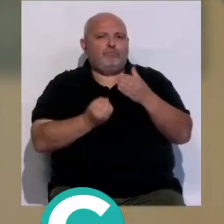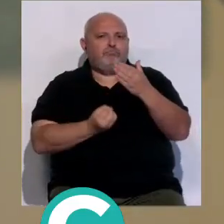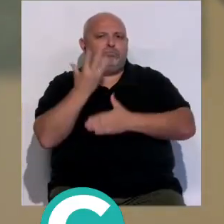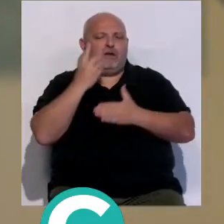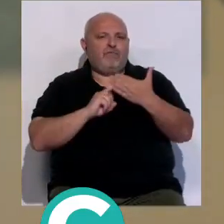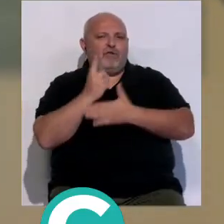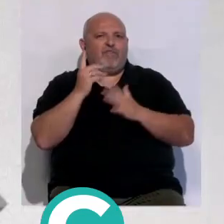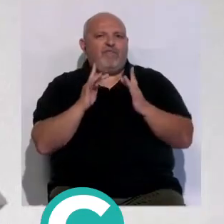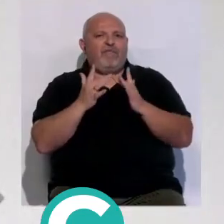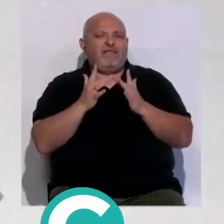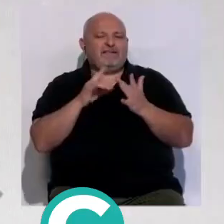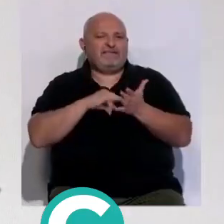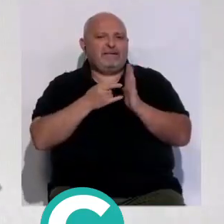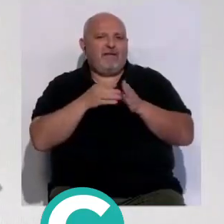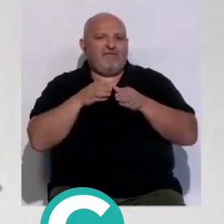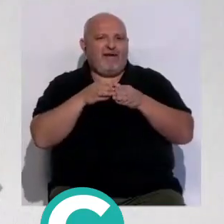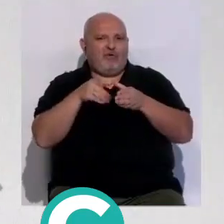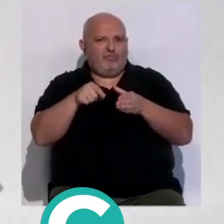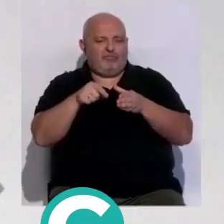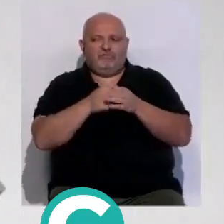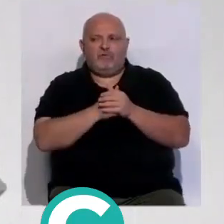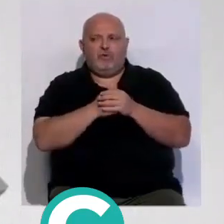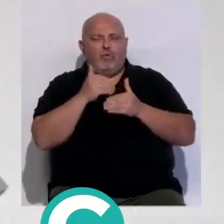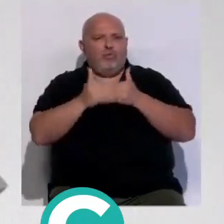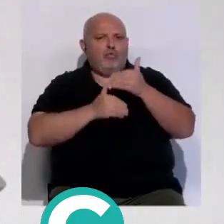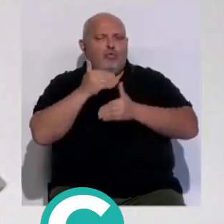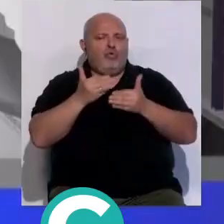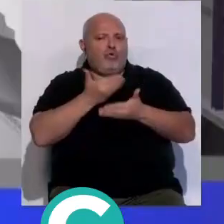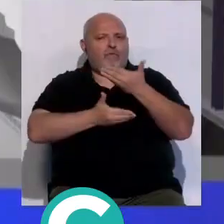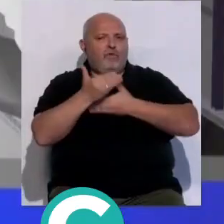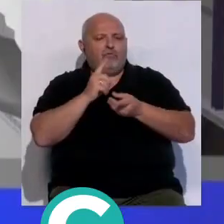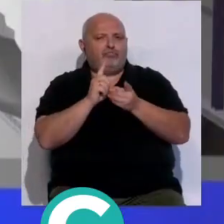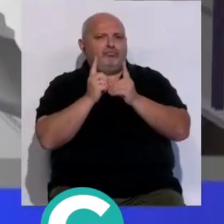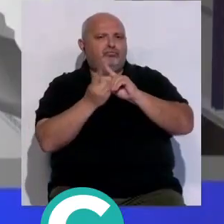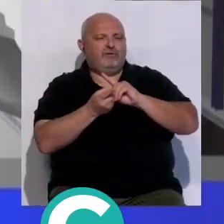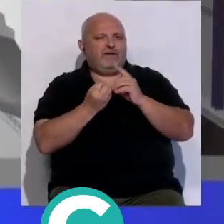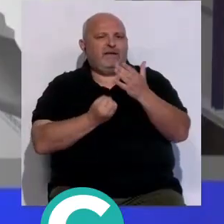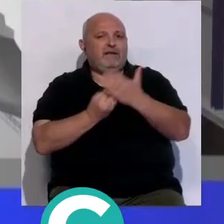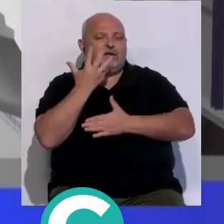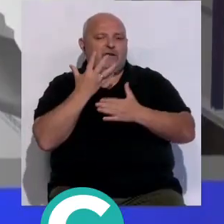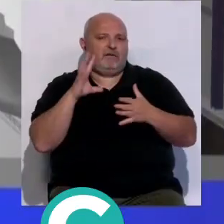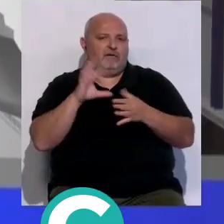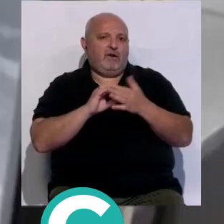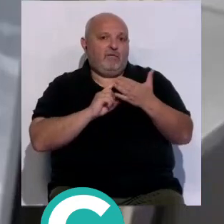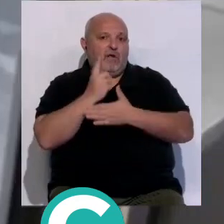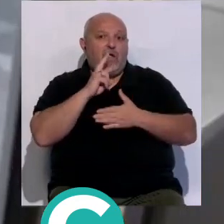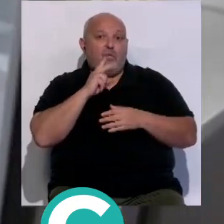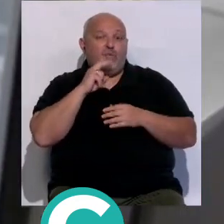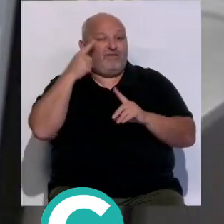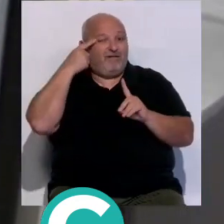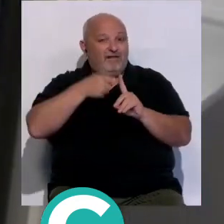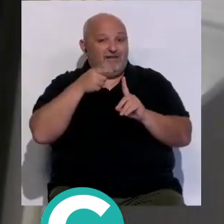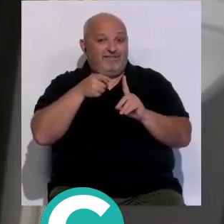innovación digital en sistemas navales. Un espacio avanzado de colaboración y transferencia creado en el marco de Innovazul y que tendrá